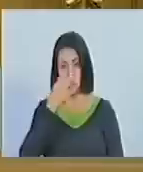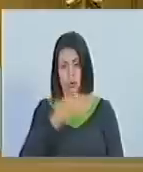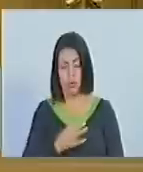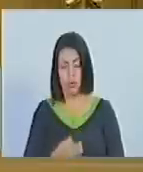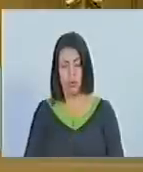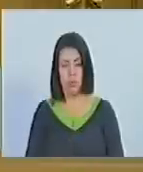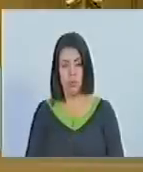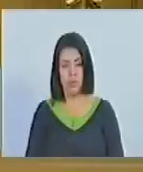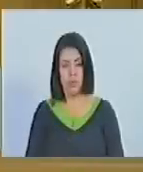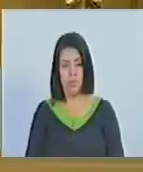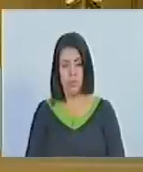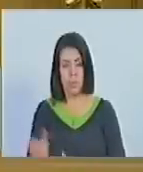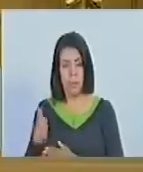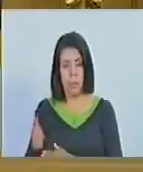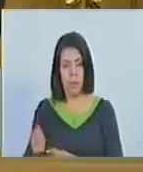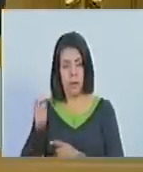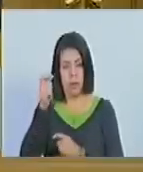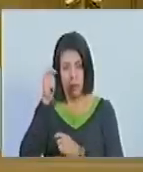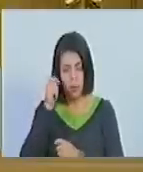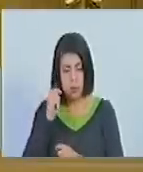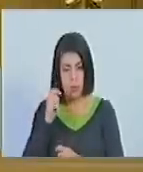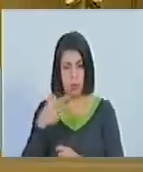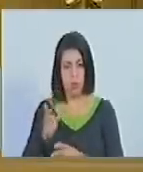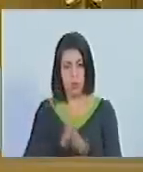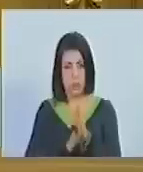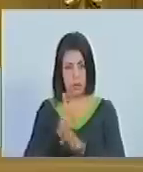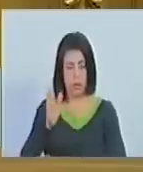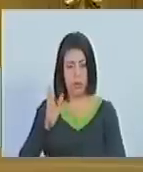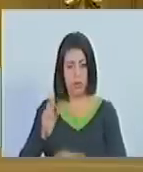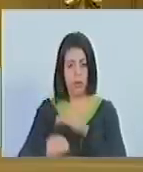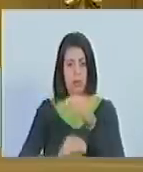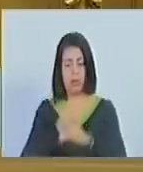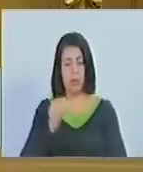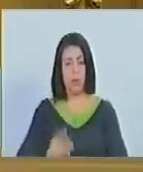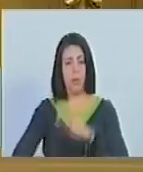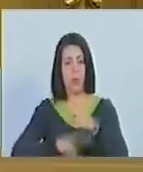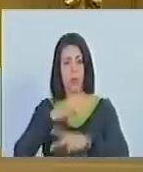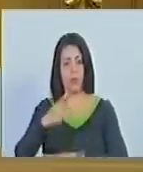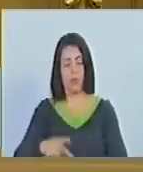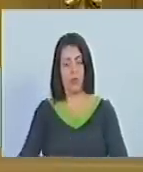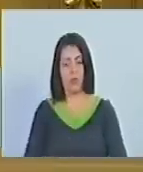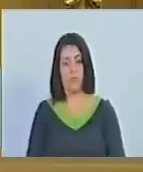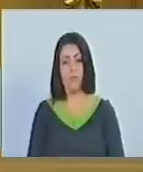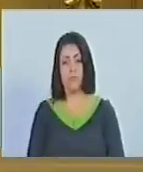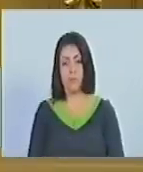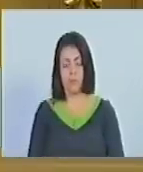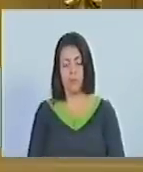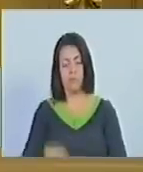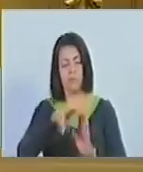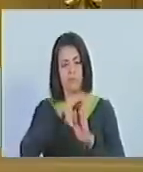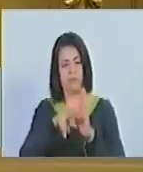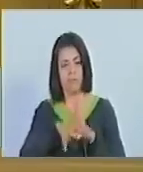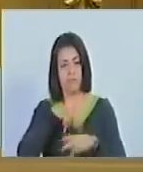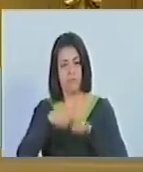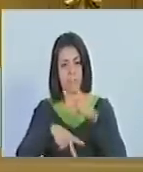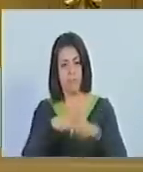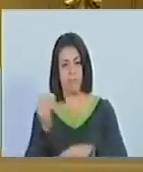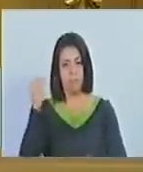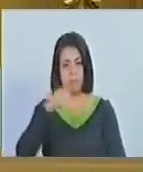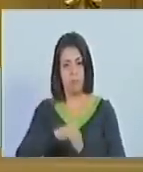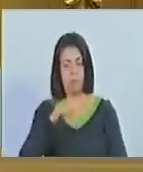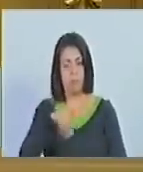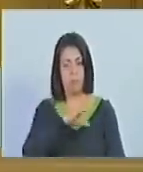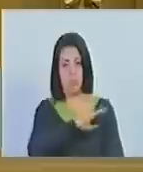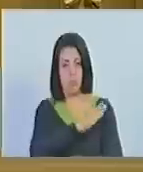que los pescadores artesanales seguirán levantando la producción en la medida que produzcamos más